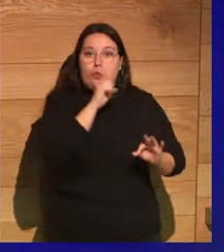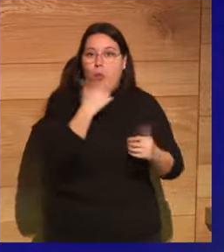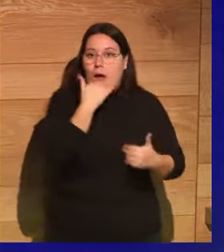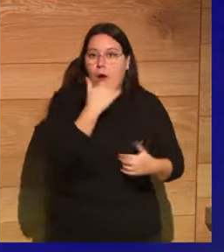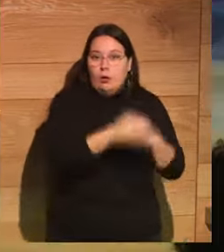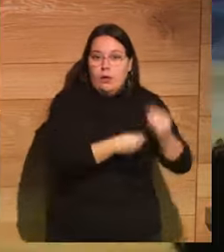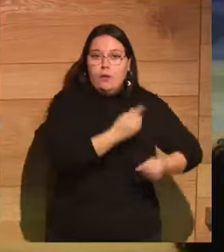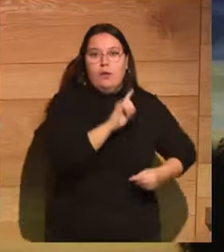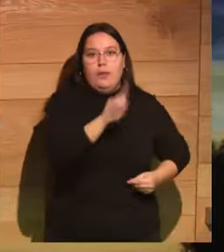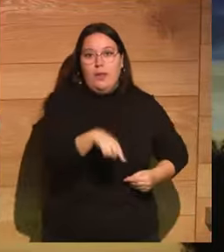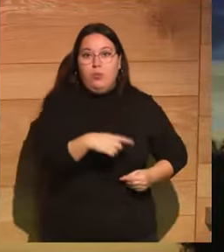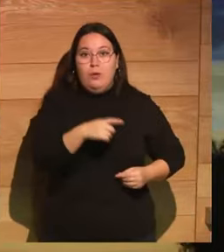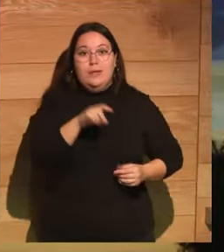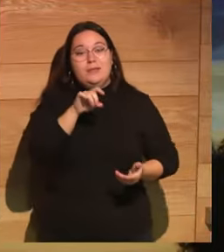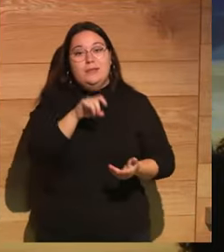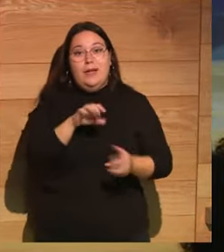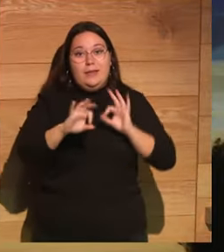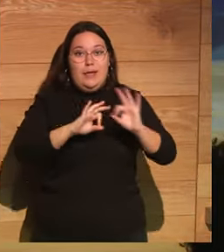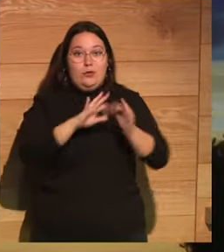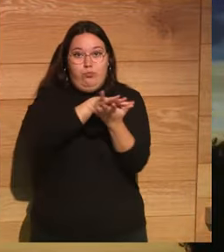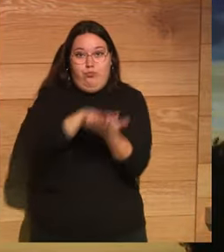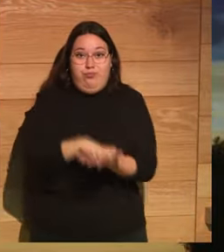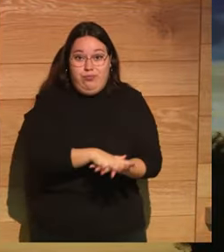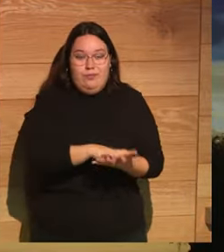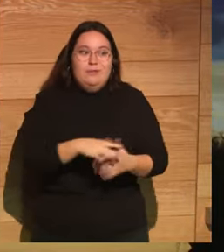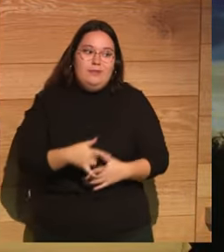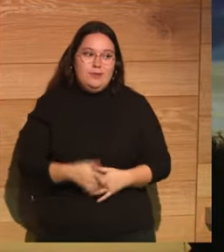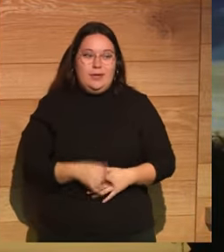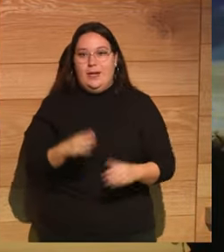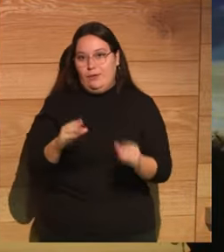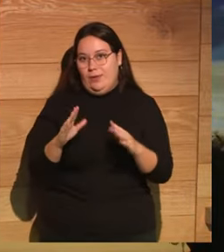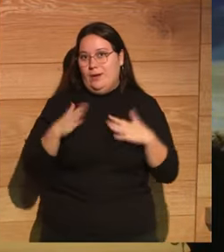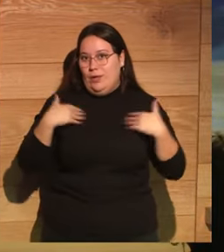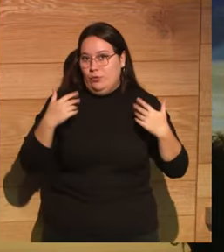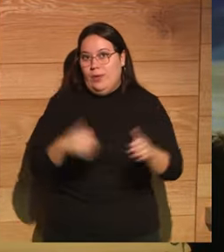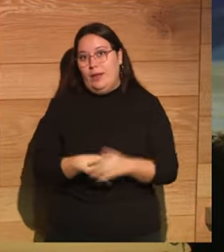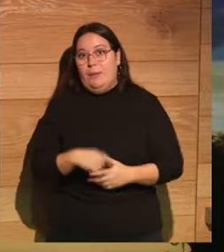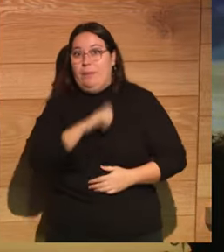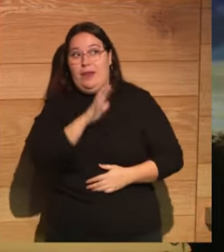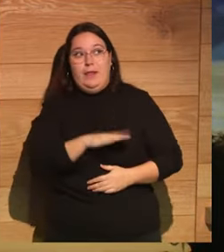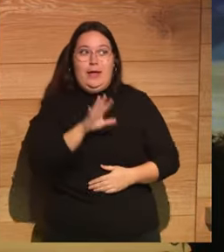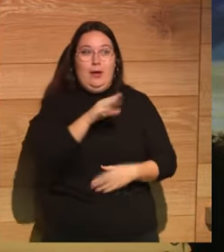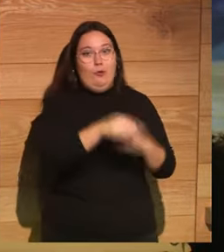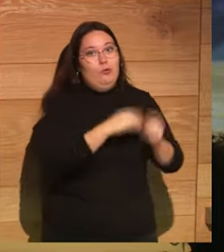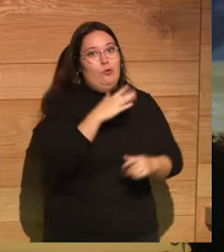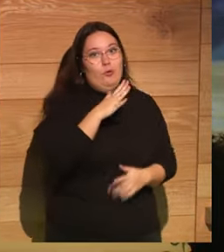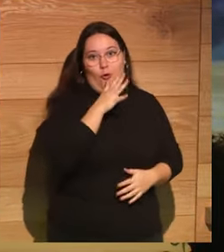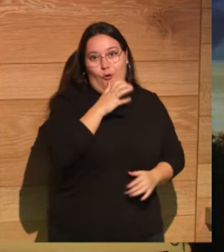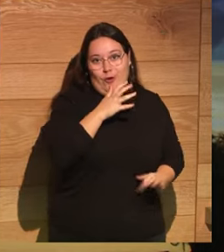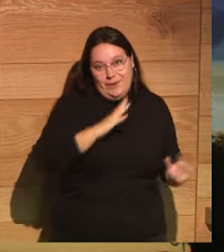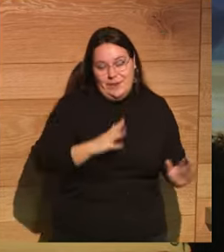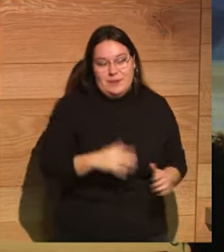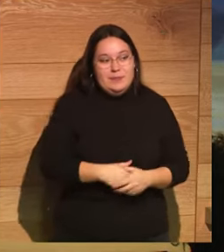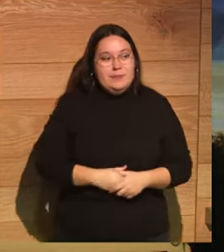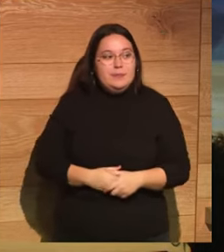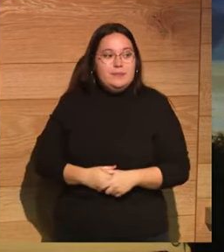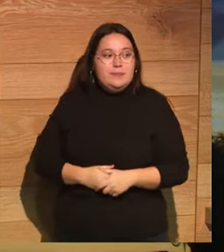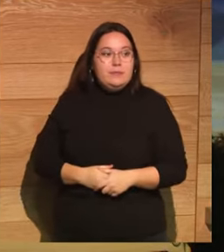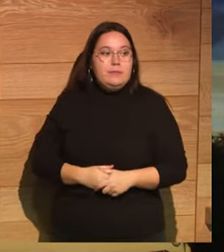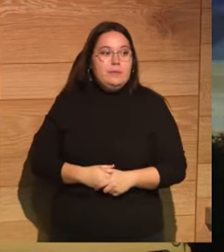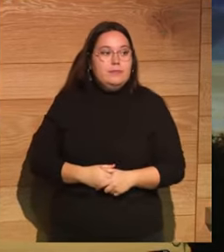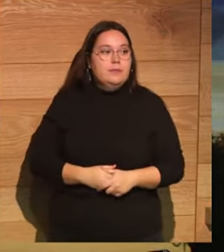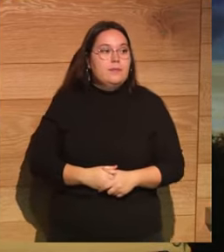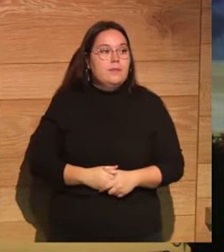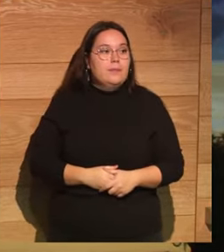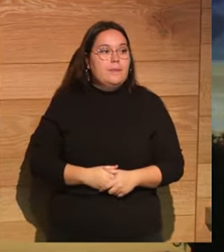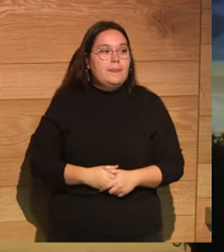ver si aparte... Esto ocurrió, esto es real. De las asomaciones. No sabemos si las asomaciones o de lo mal que lo hizo el pobre Nerón. Lo que va a ser es un poco vafe, más que